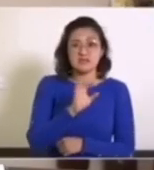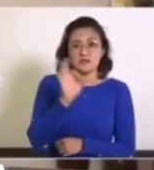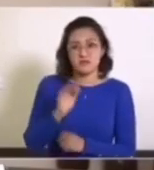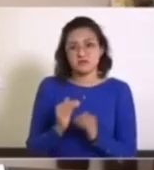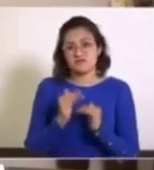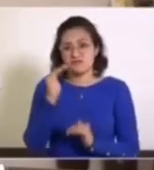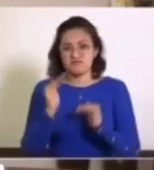Gracias. Gracias. Gracias. Gracias. Gracias. Gracias.